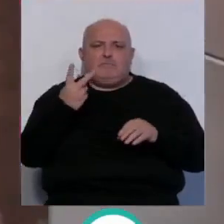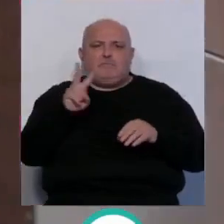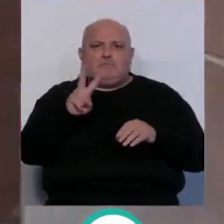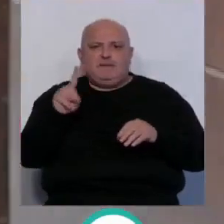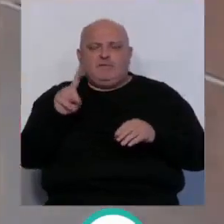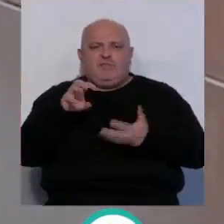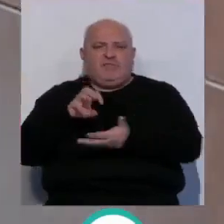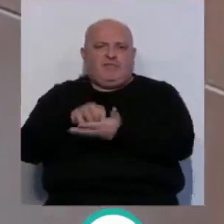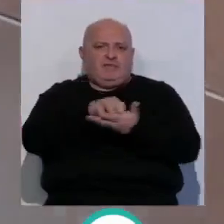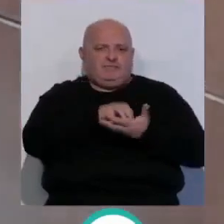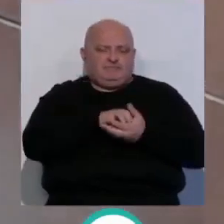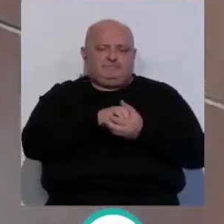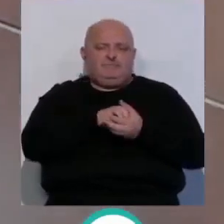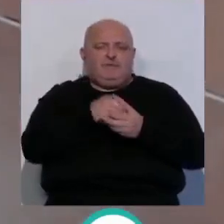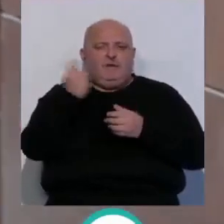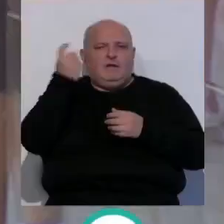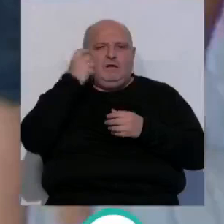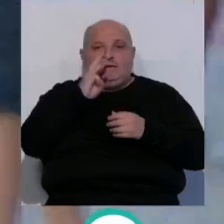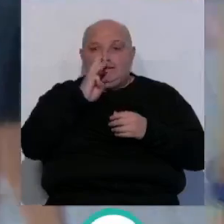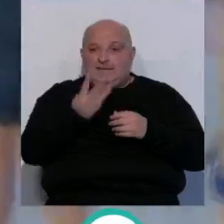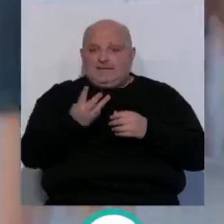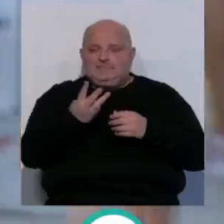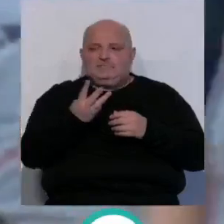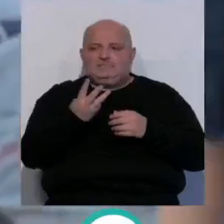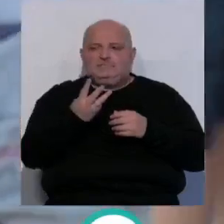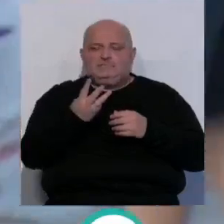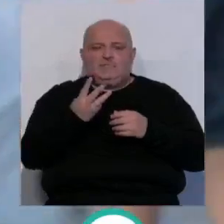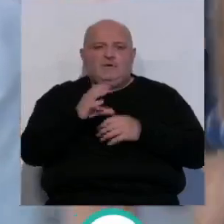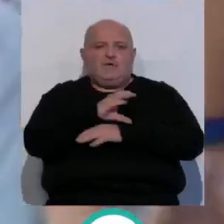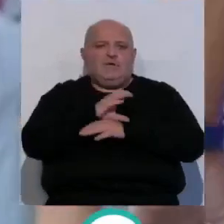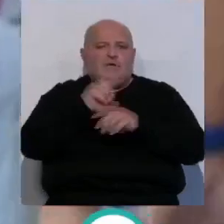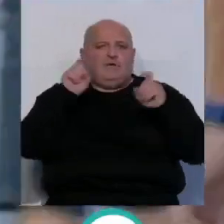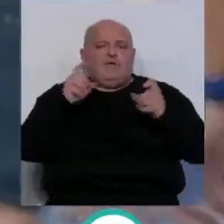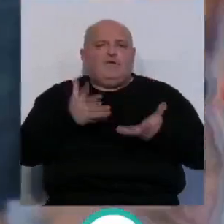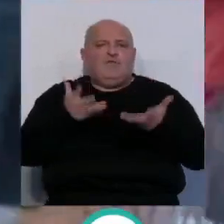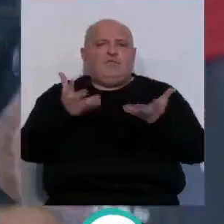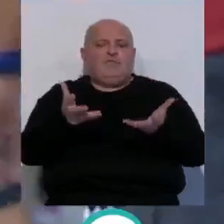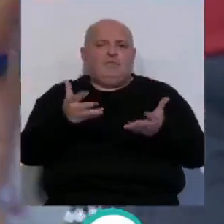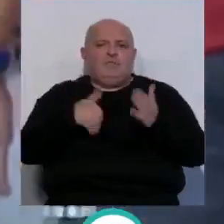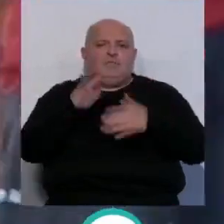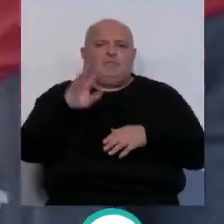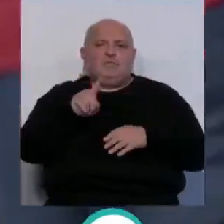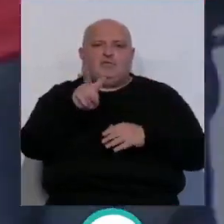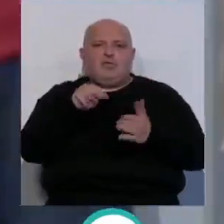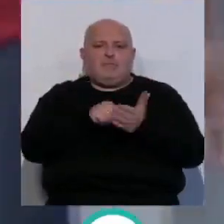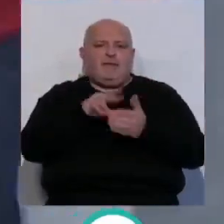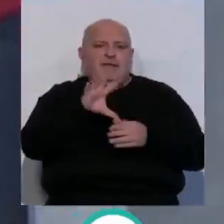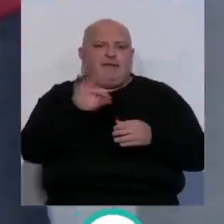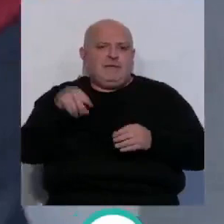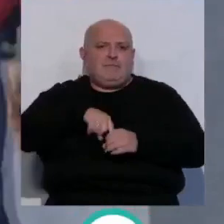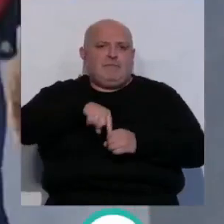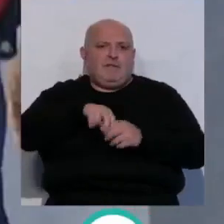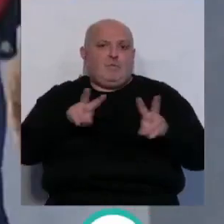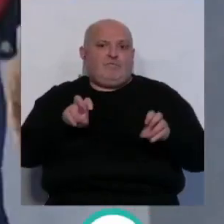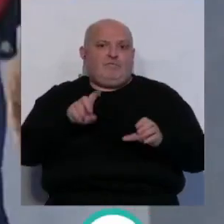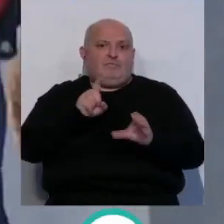centros. Para el alumnado de tres años, la Consejería de Educación ha ofertado más de 12.500 plazas de nuevo